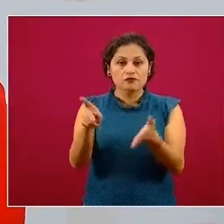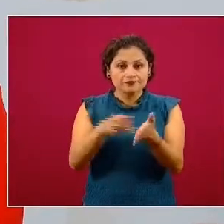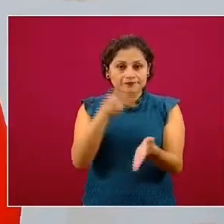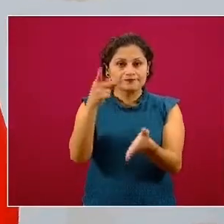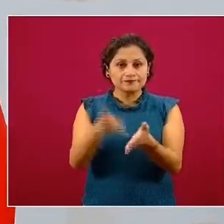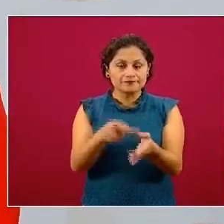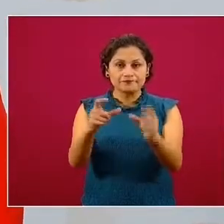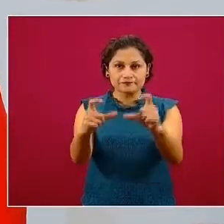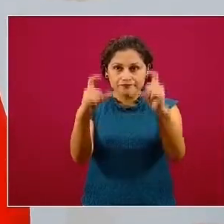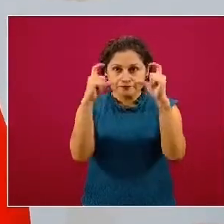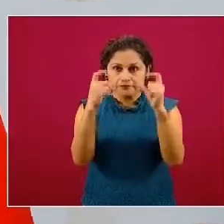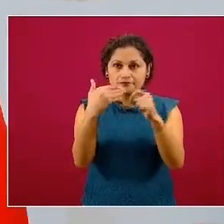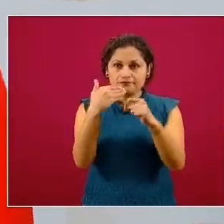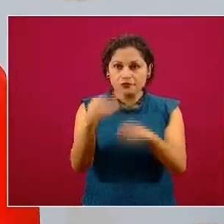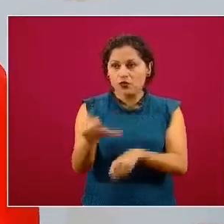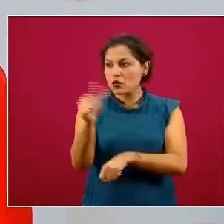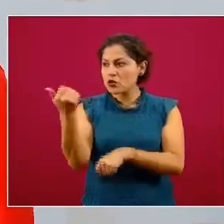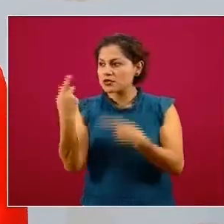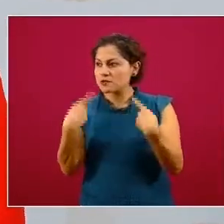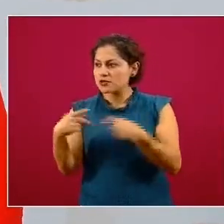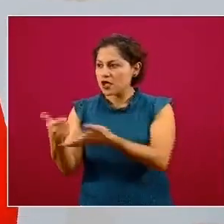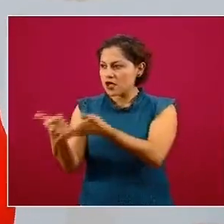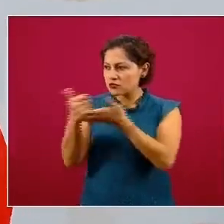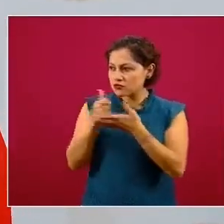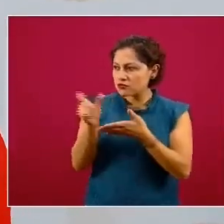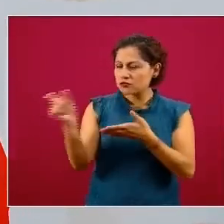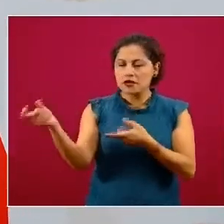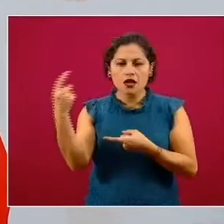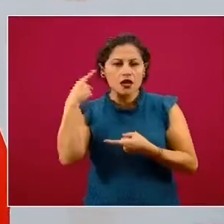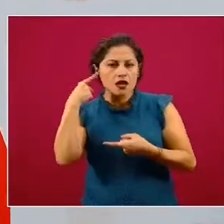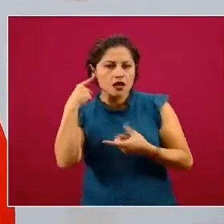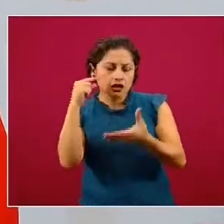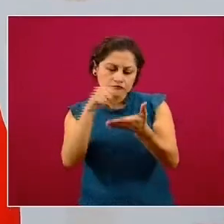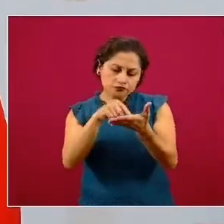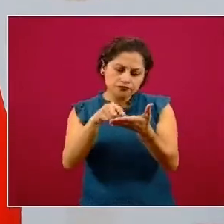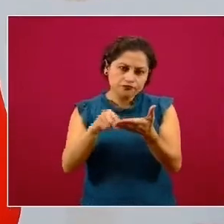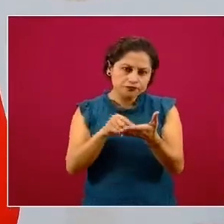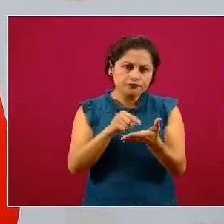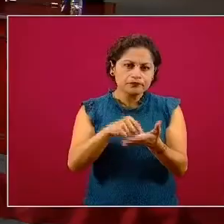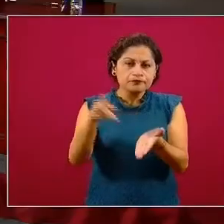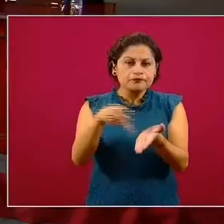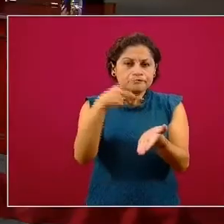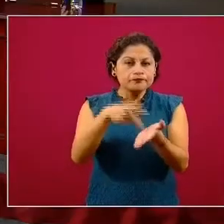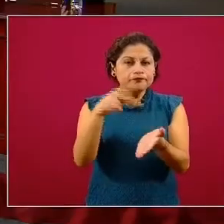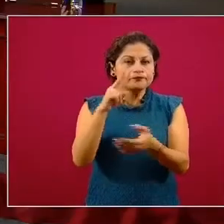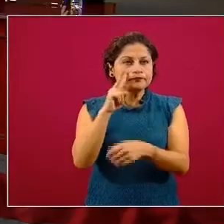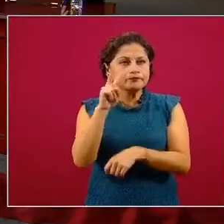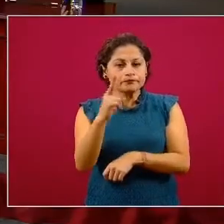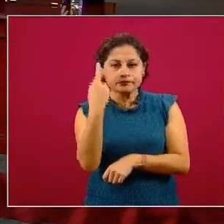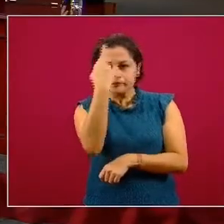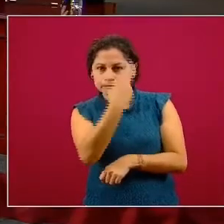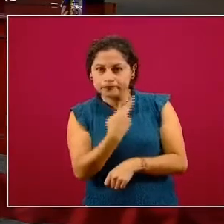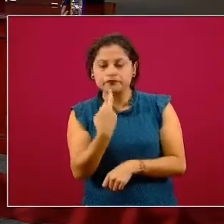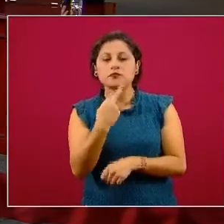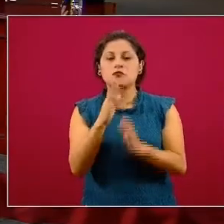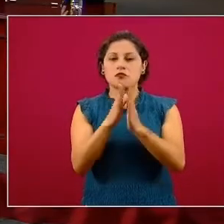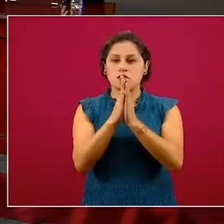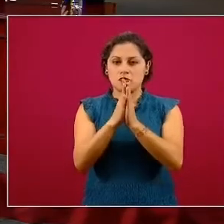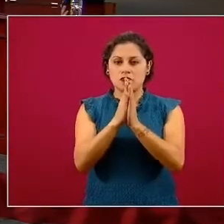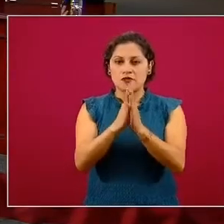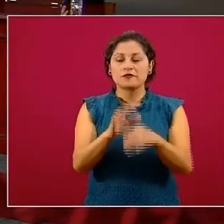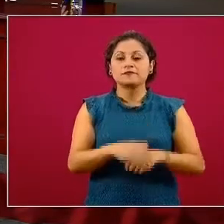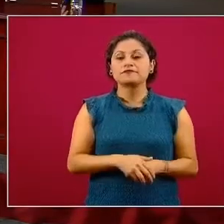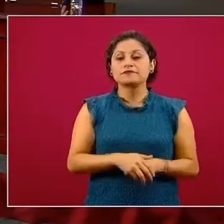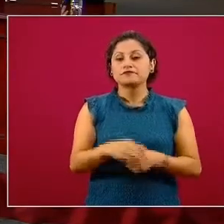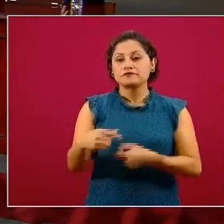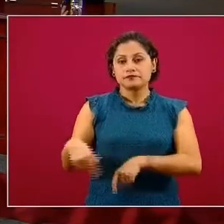decía la doctora, que alguien se los dicte, revisenlos varias veces porque es complicado. Finalmente, para terminar, en la última lámina